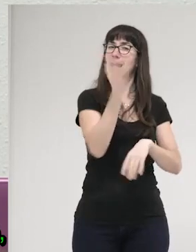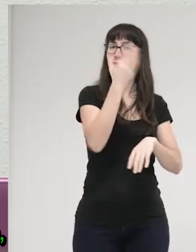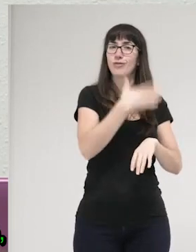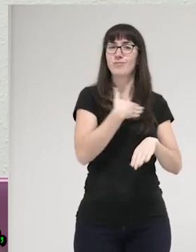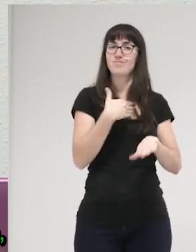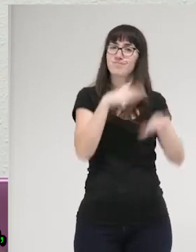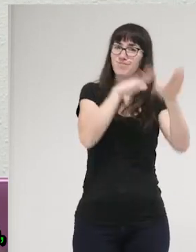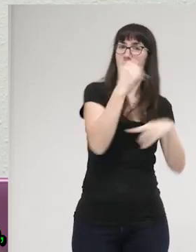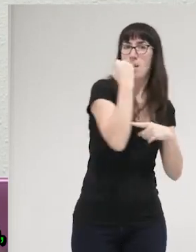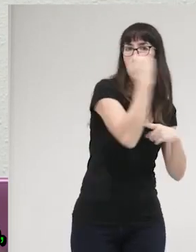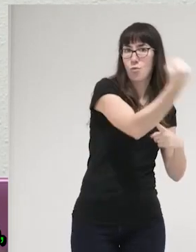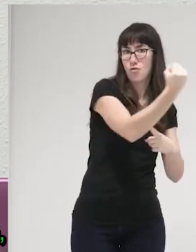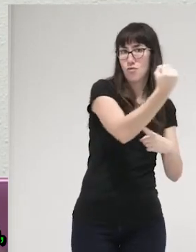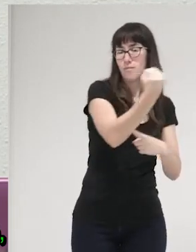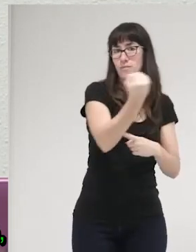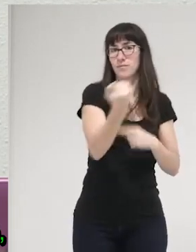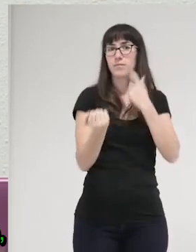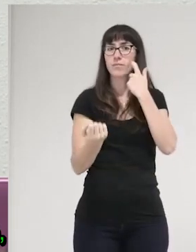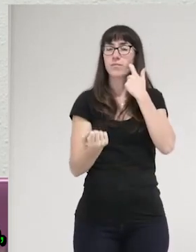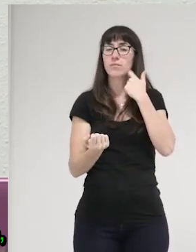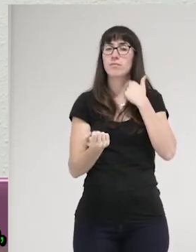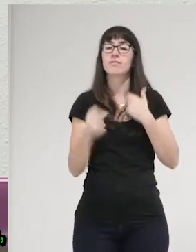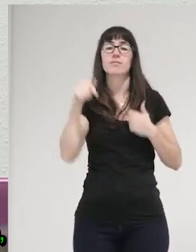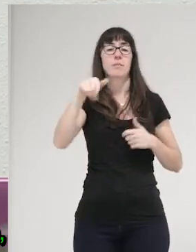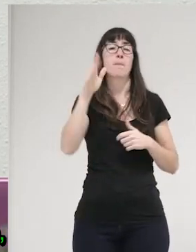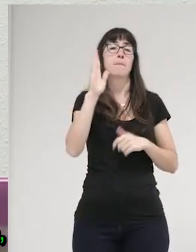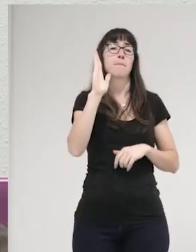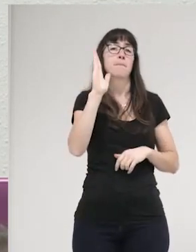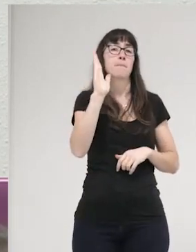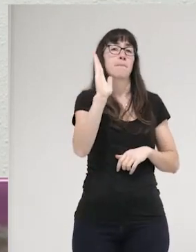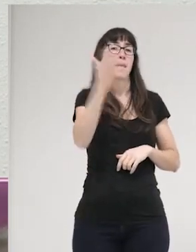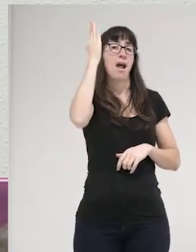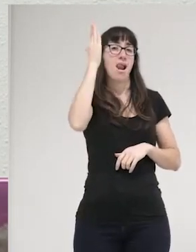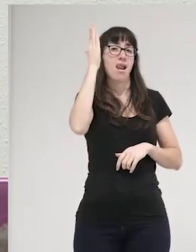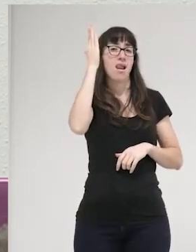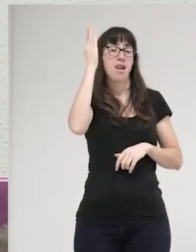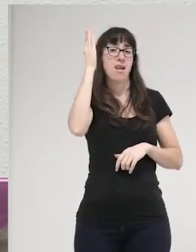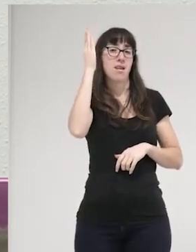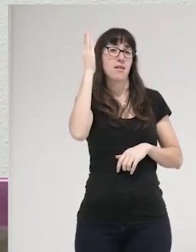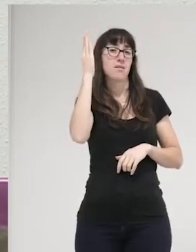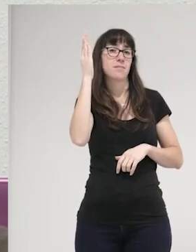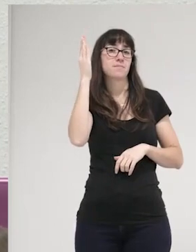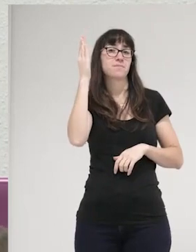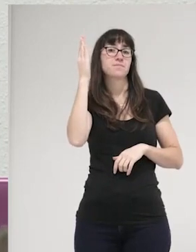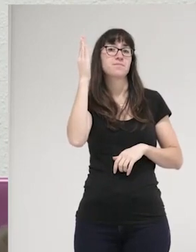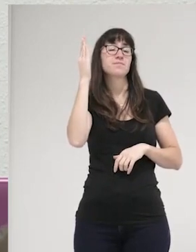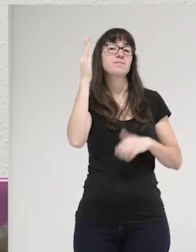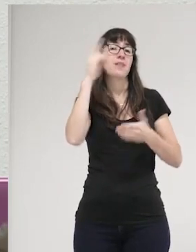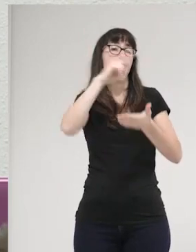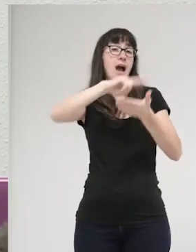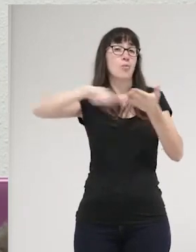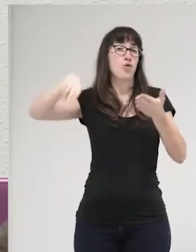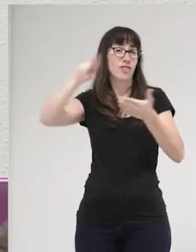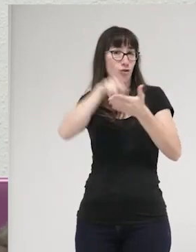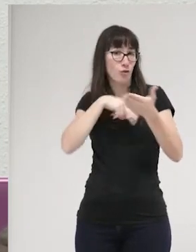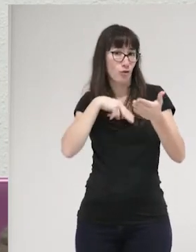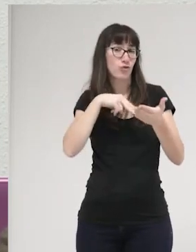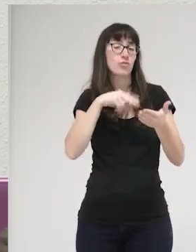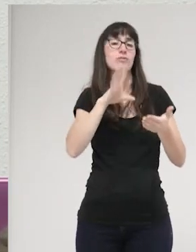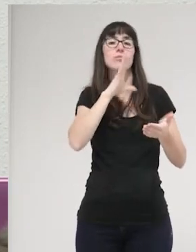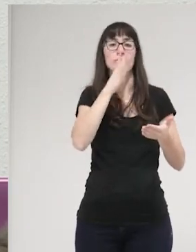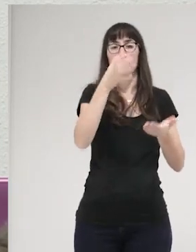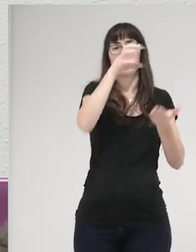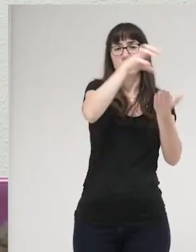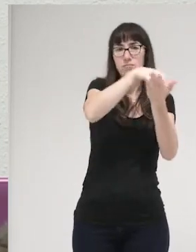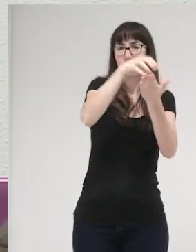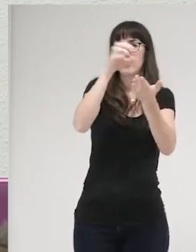desde el abolicionismo penal, que seguramente aquí conocéis bastante, porque es un territorio donde ha habido muchísima crítica a las prisiones y al sistema penal